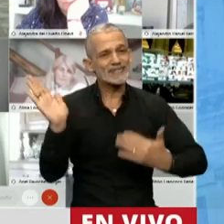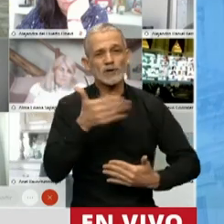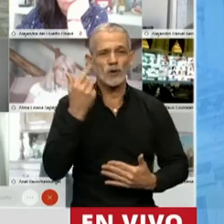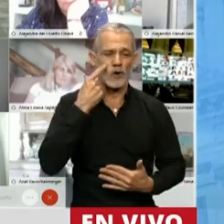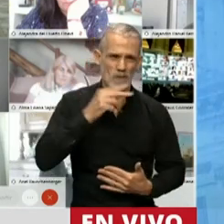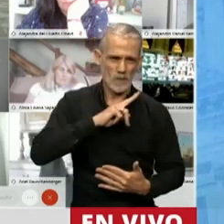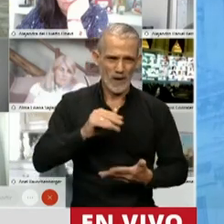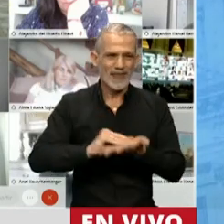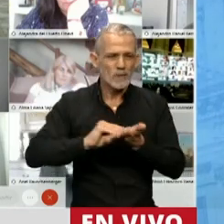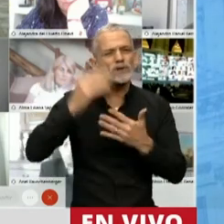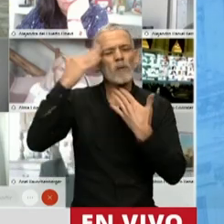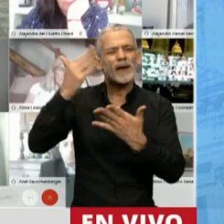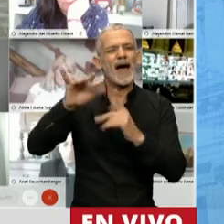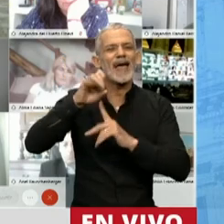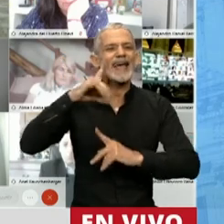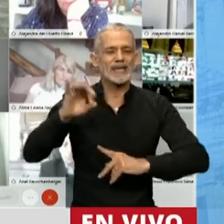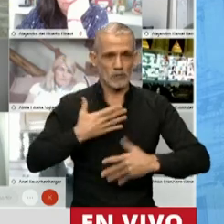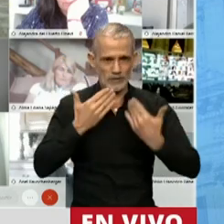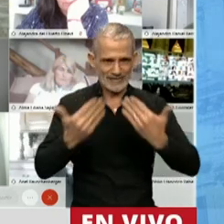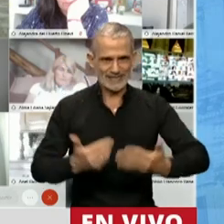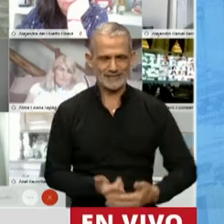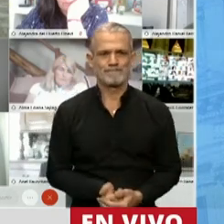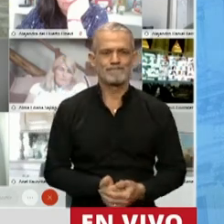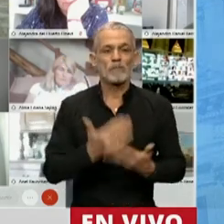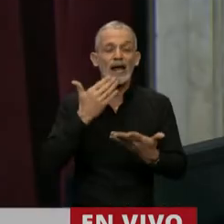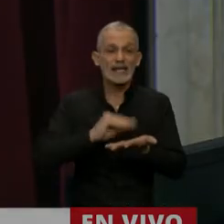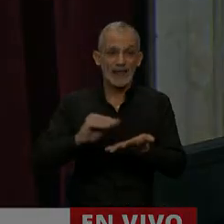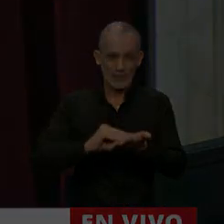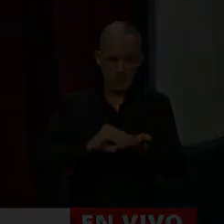diputadas que homenajearon a nuestro querido Quino. Gracias, señor presidente. Gracias, diputada Uceda.